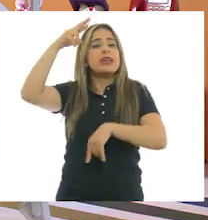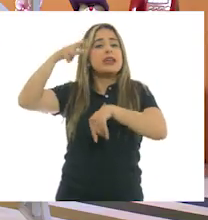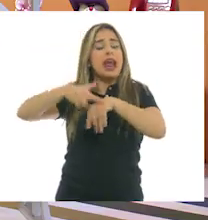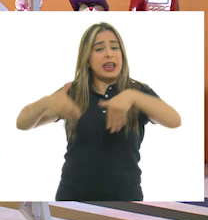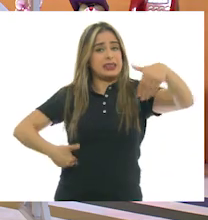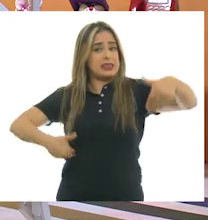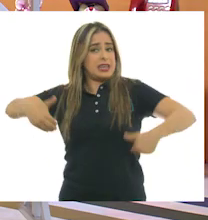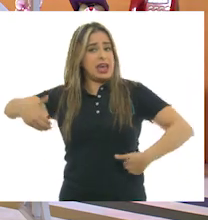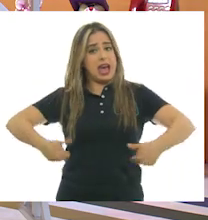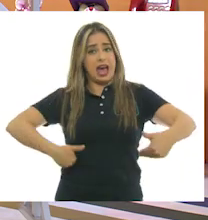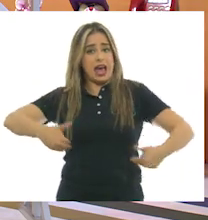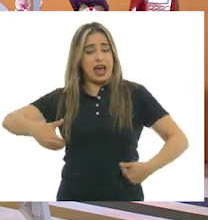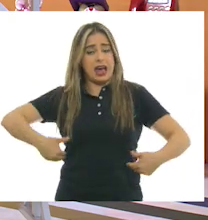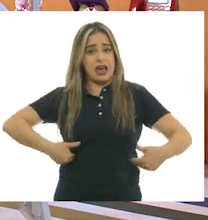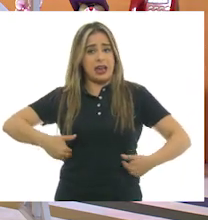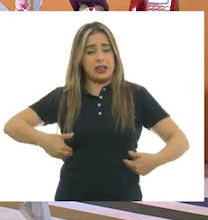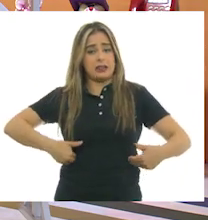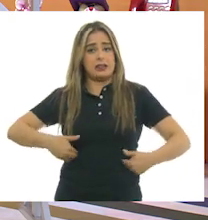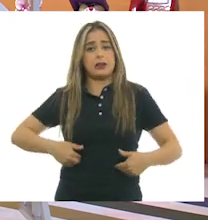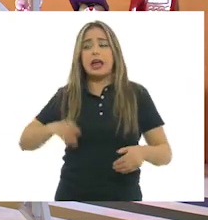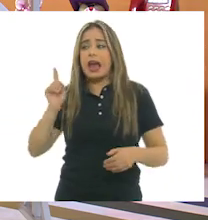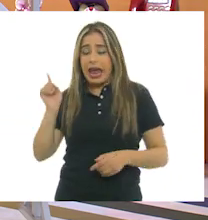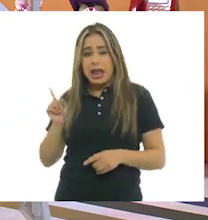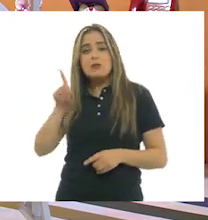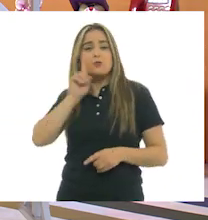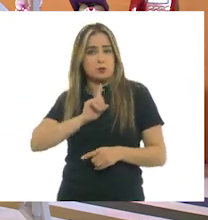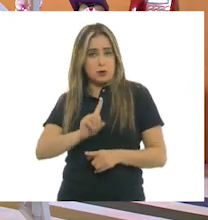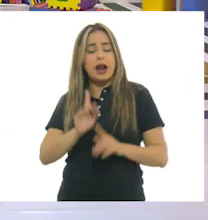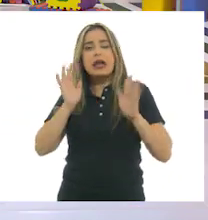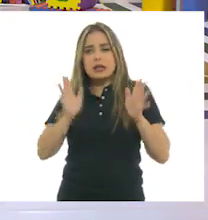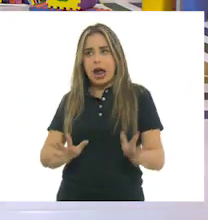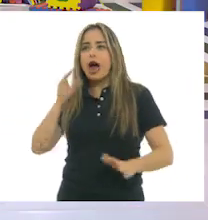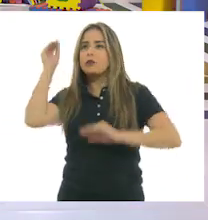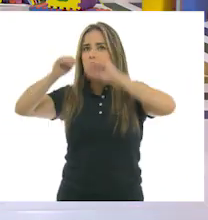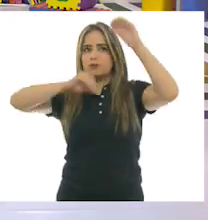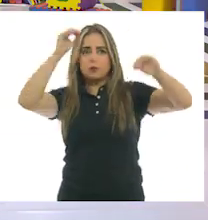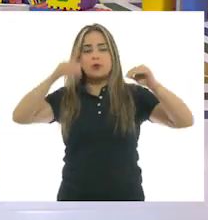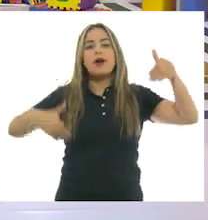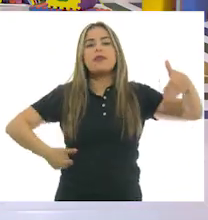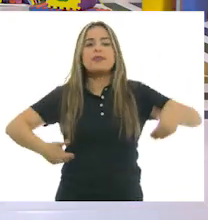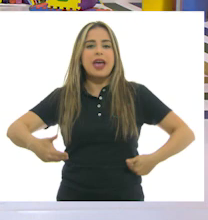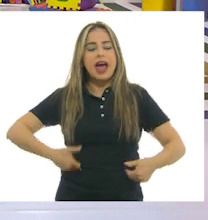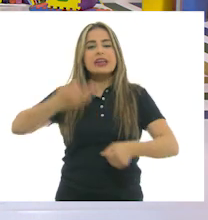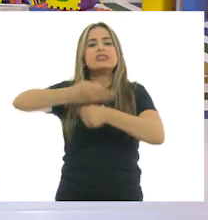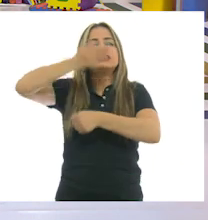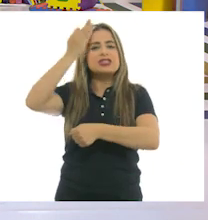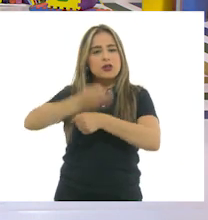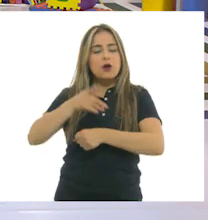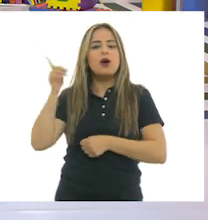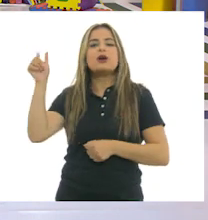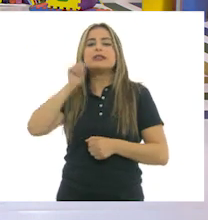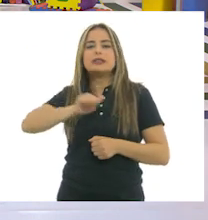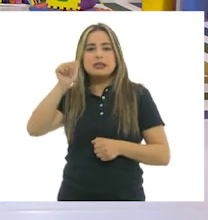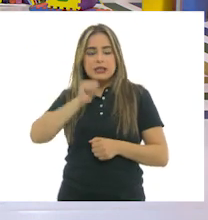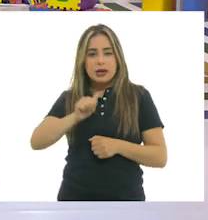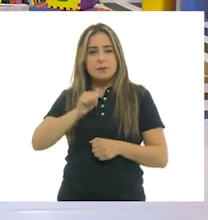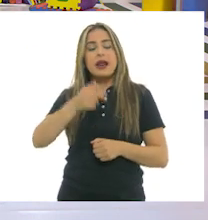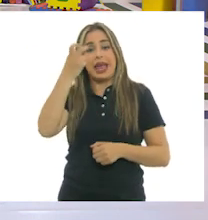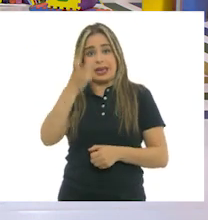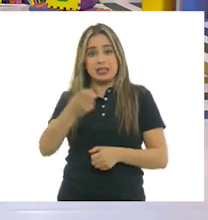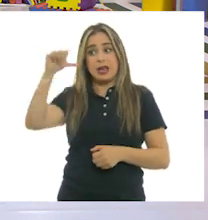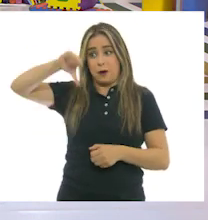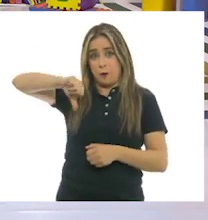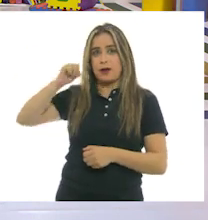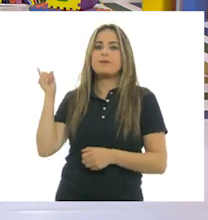que ha montado algunas comedias y que en esta ocasión nos viene a compartir